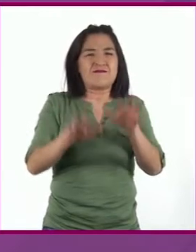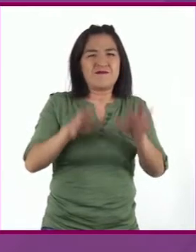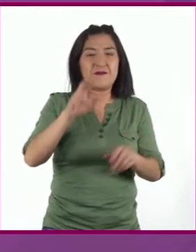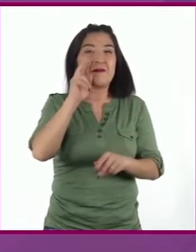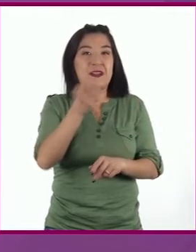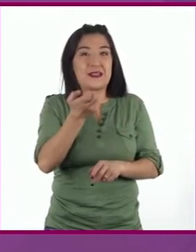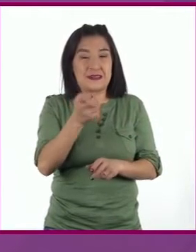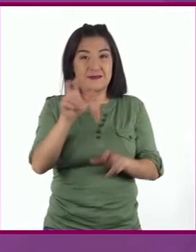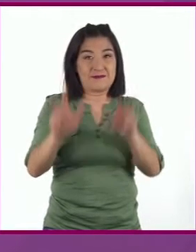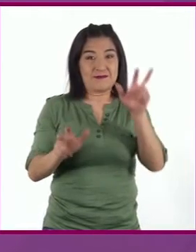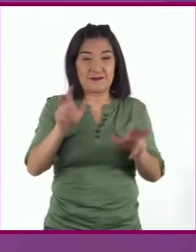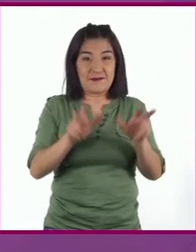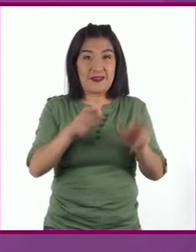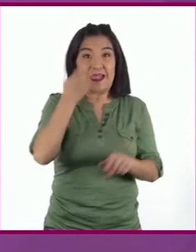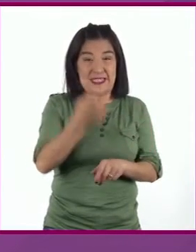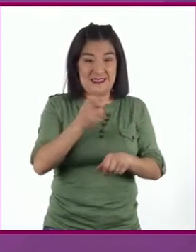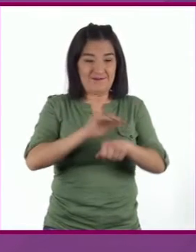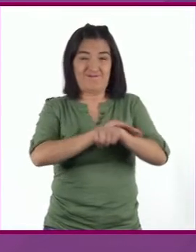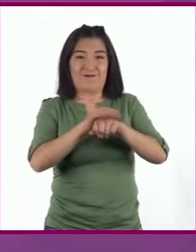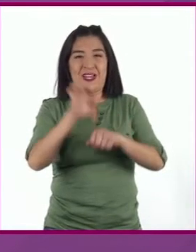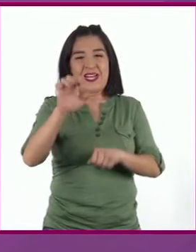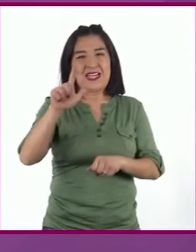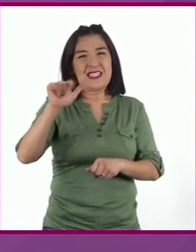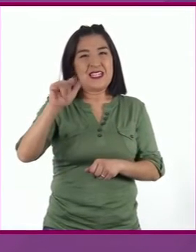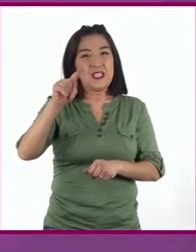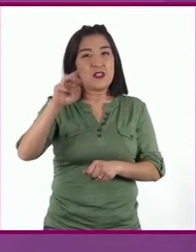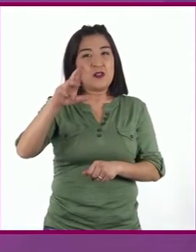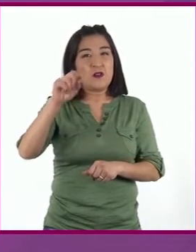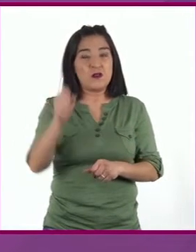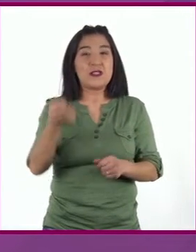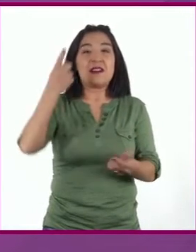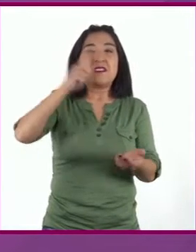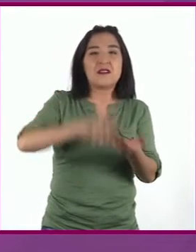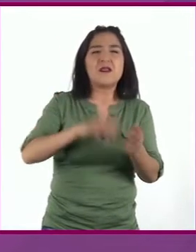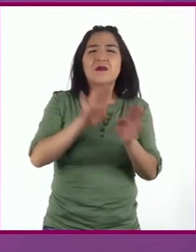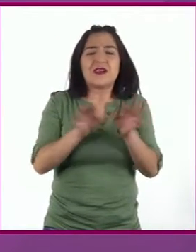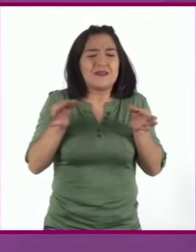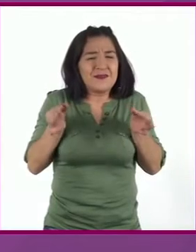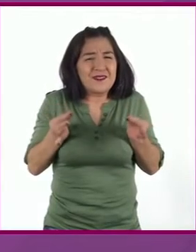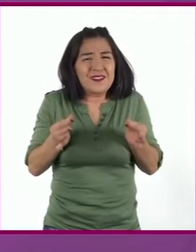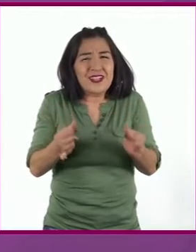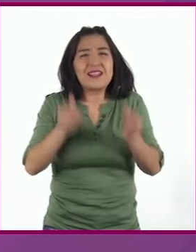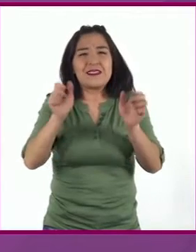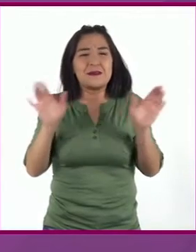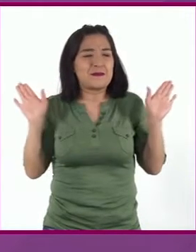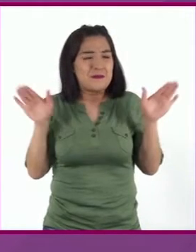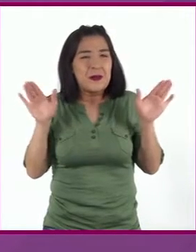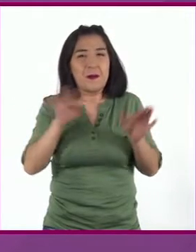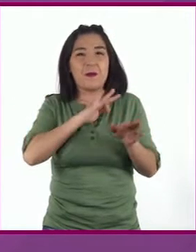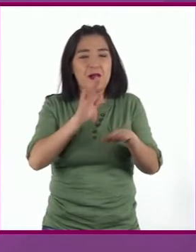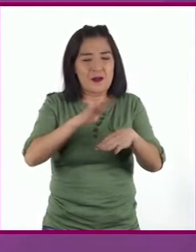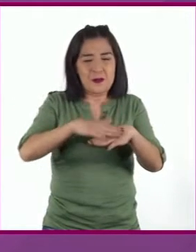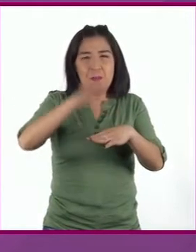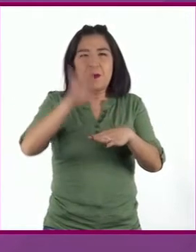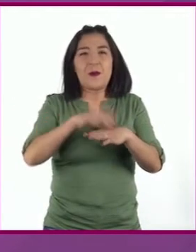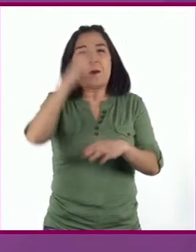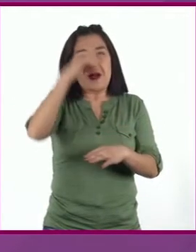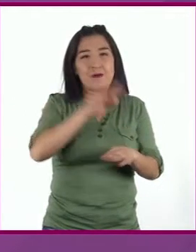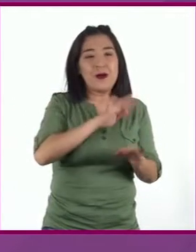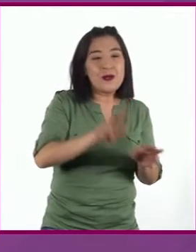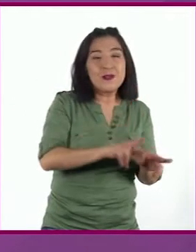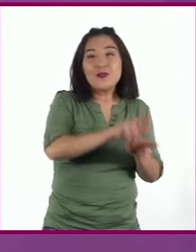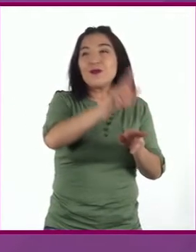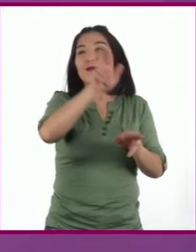escarabajos, estos élitros ocultan unas finas alitas Que pueden desplegarse y transportar al